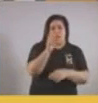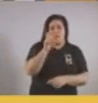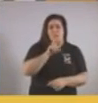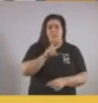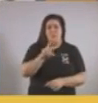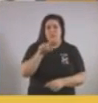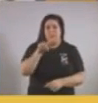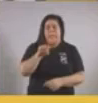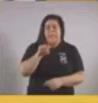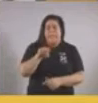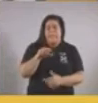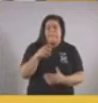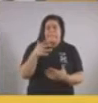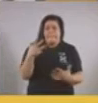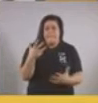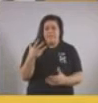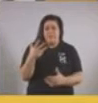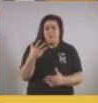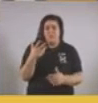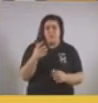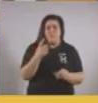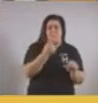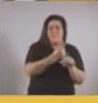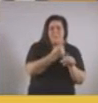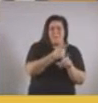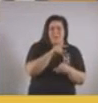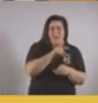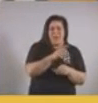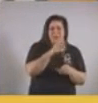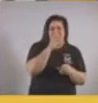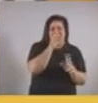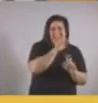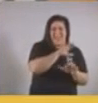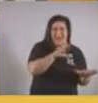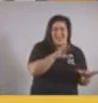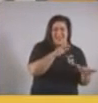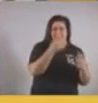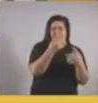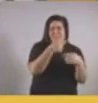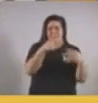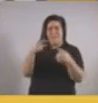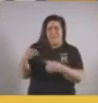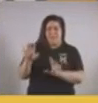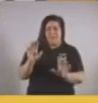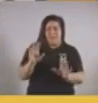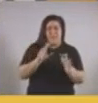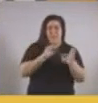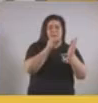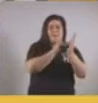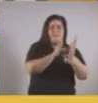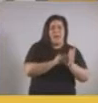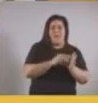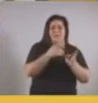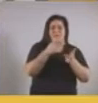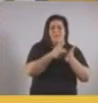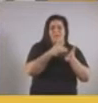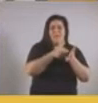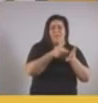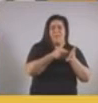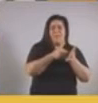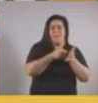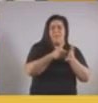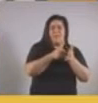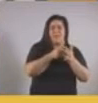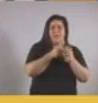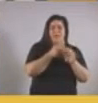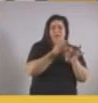Eso, entre otras cosas, porque para la primaria y el jardín, la asignación de vacantes se hace en función de la cercanía de